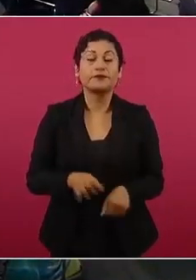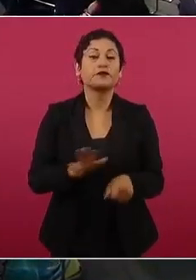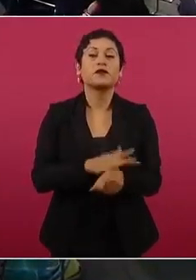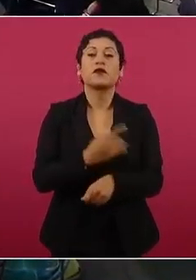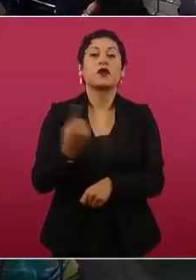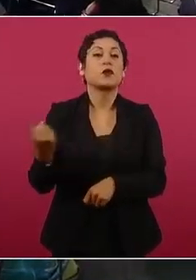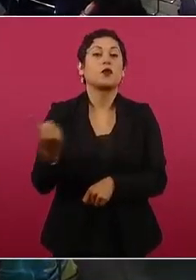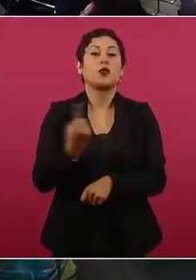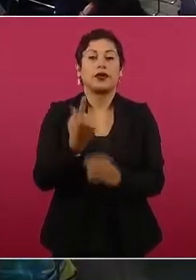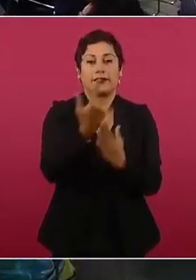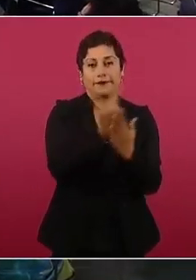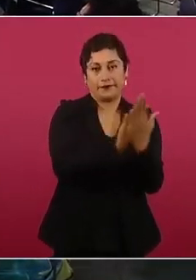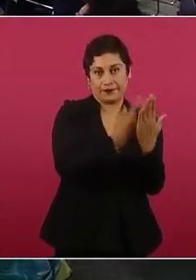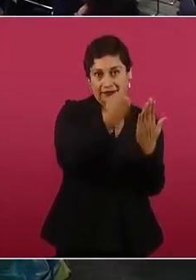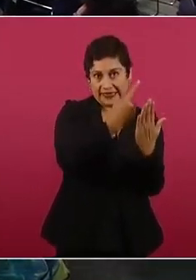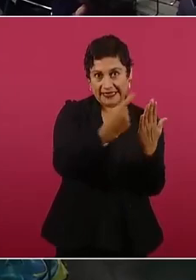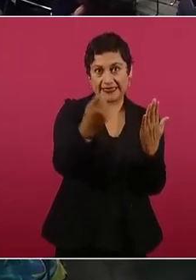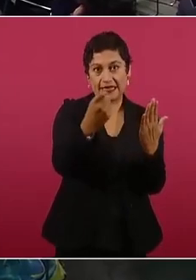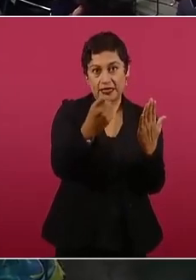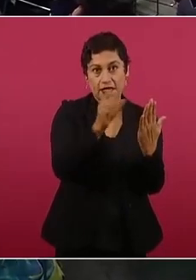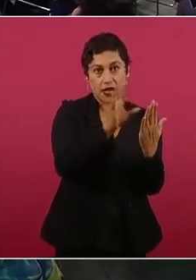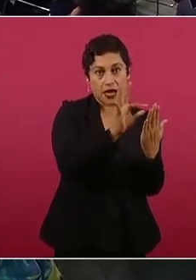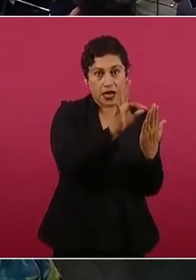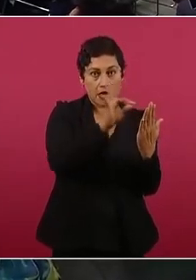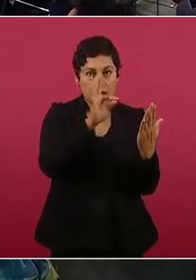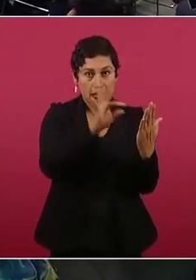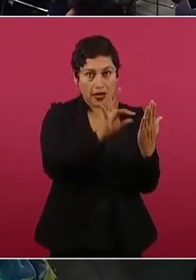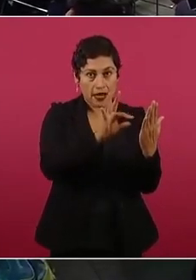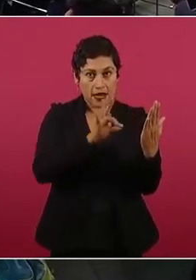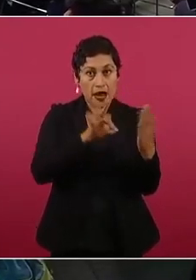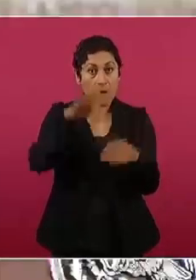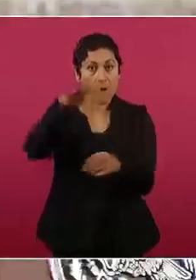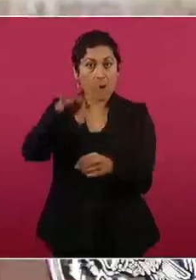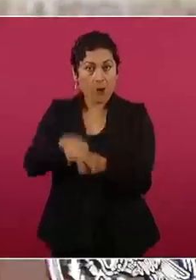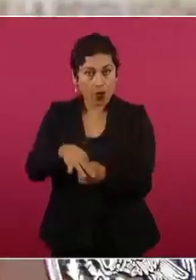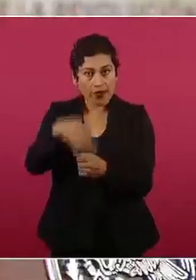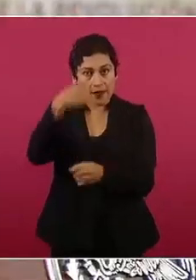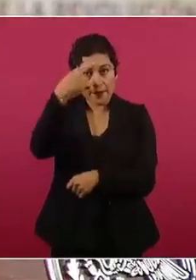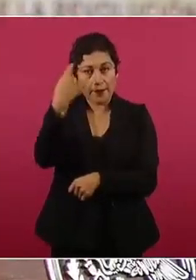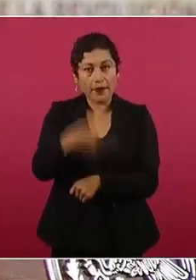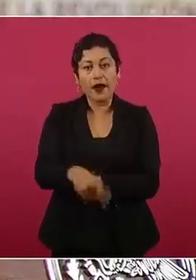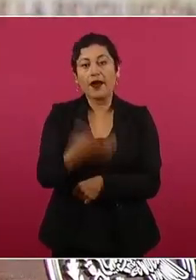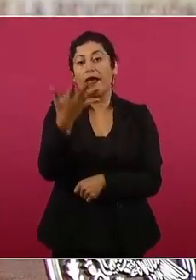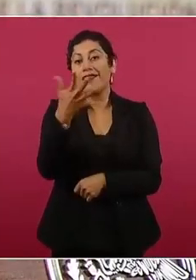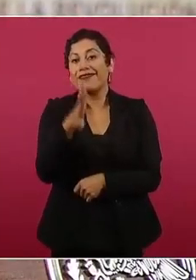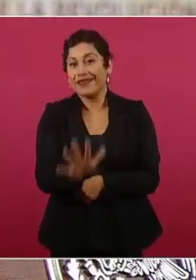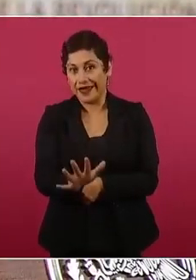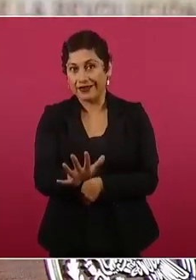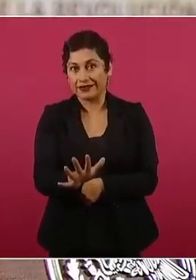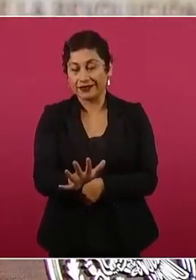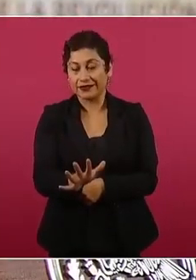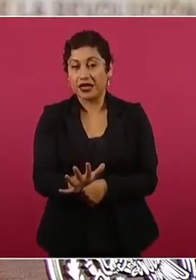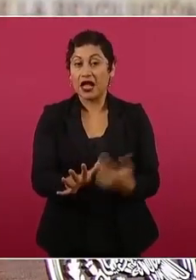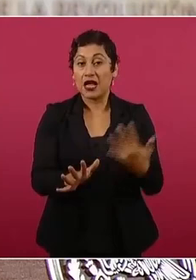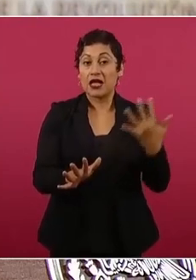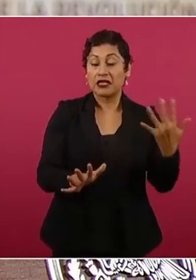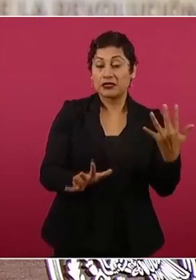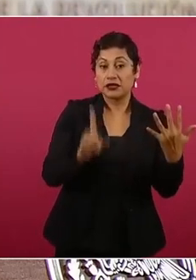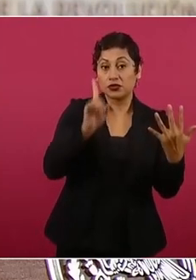porque de esos 100 van a salir 10, 5 mujeres y 5 hombres.